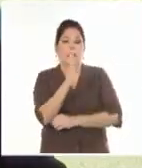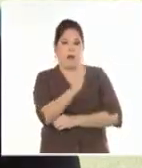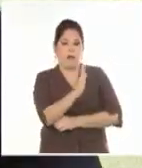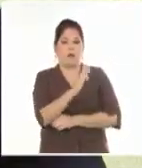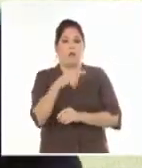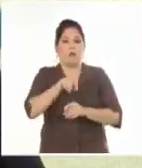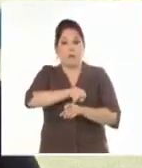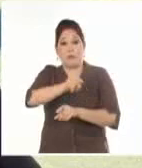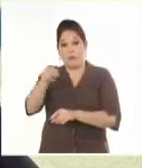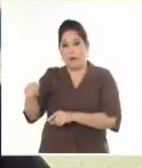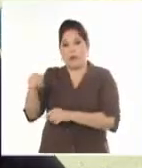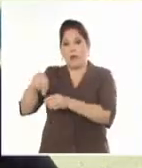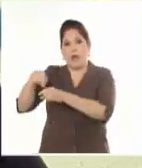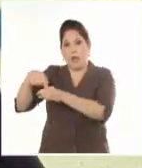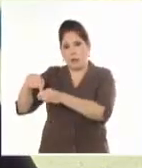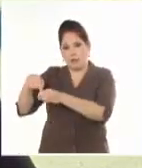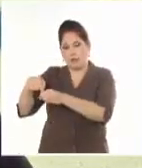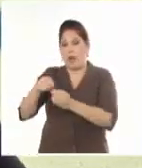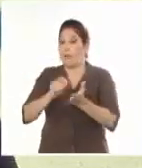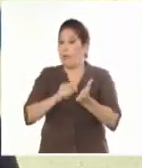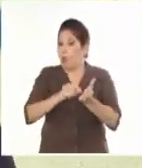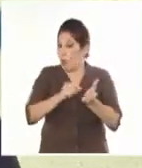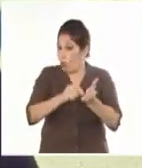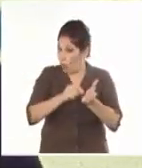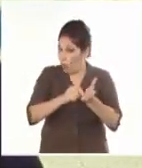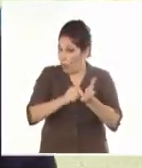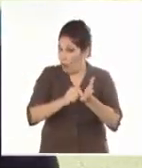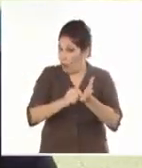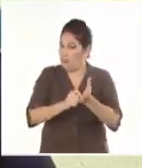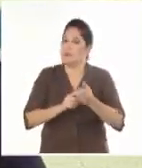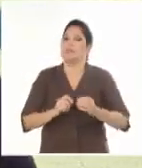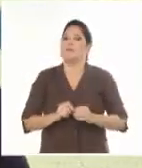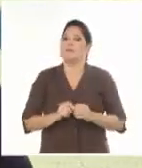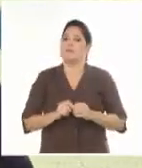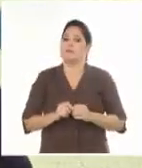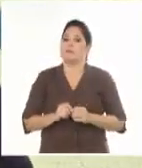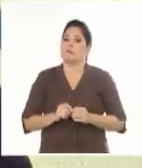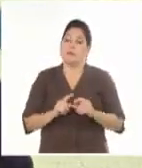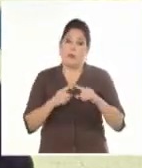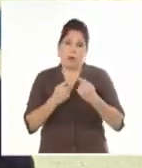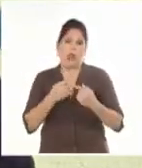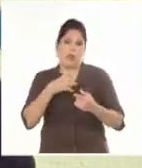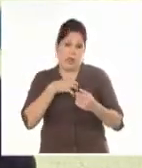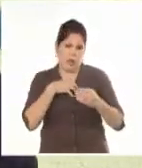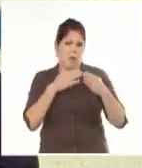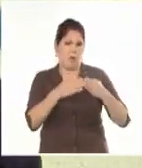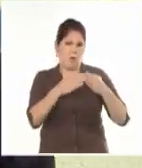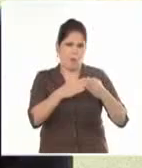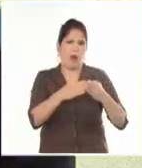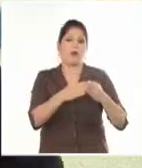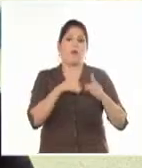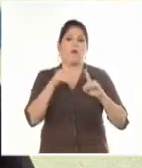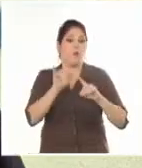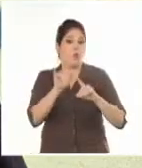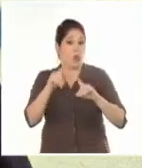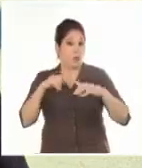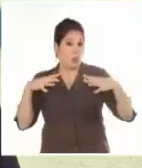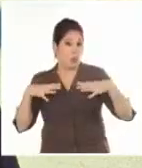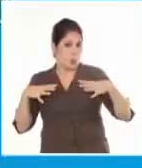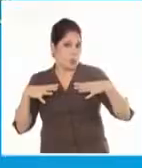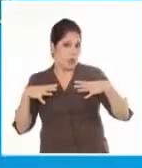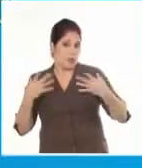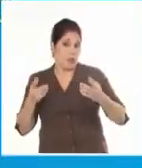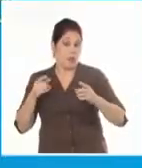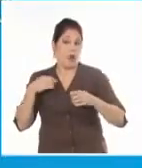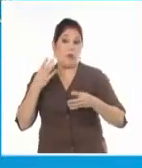Isla de la Juventud, en el caso de canasta básica, incluso hacia Cayo Largo del Sur, desde el punto de vista del aseguramiento de las transportaciones del turismo, que es una temporada alta